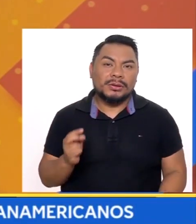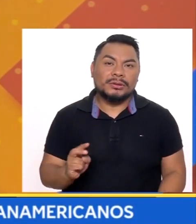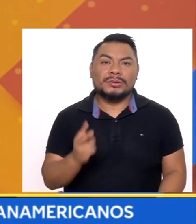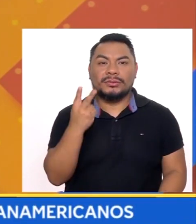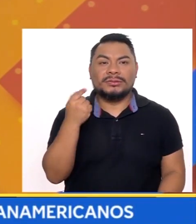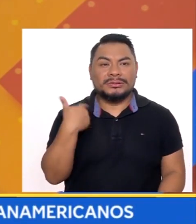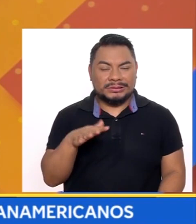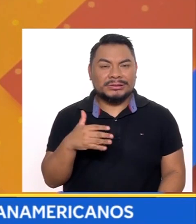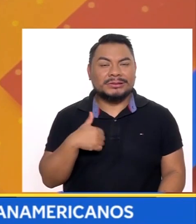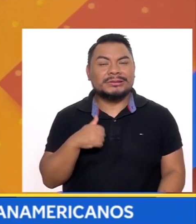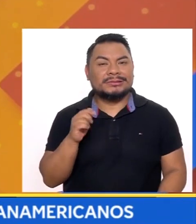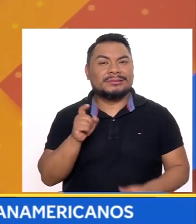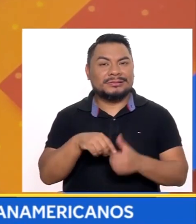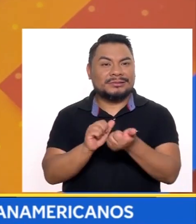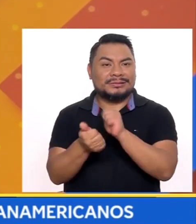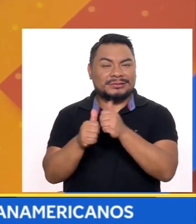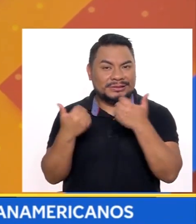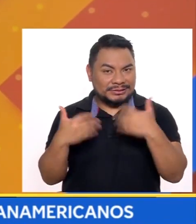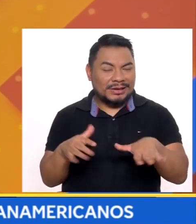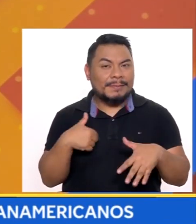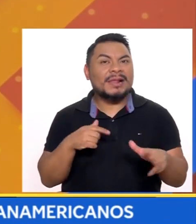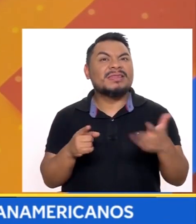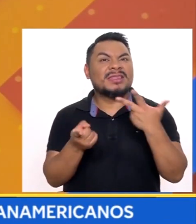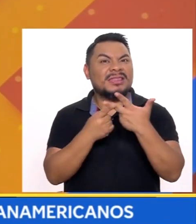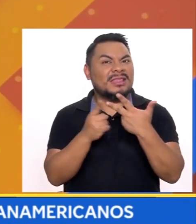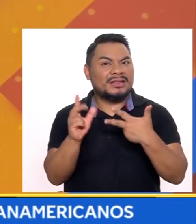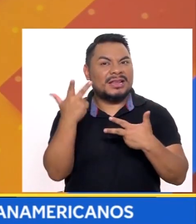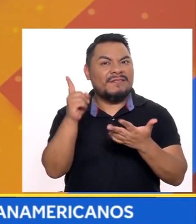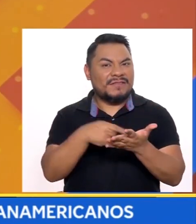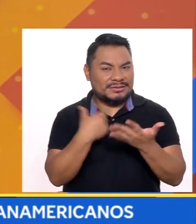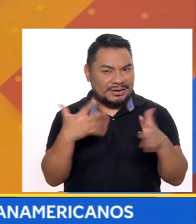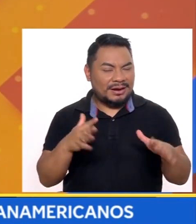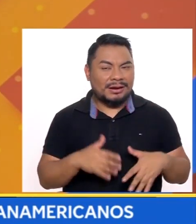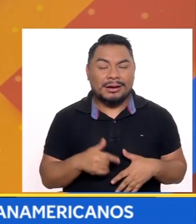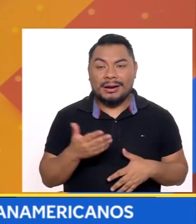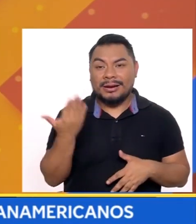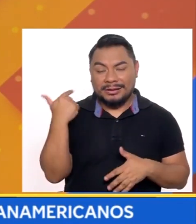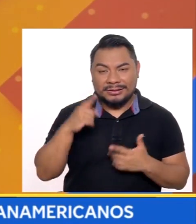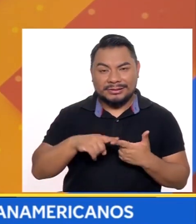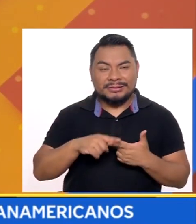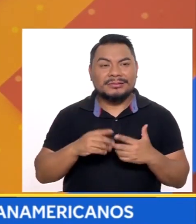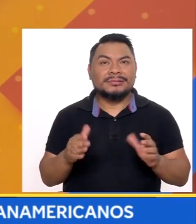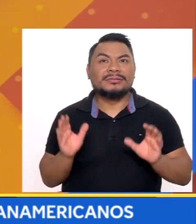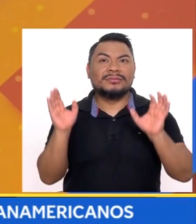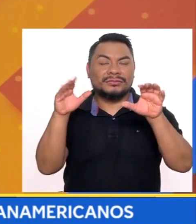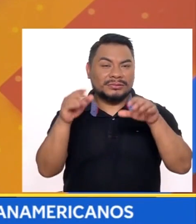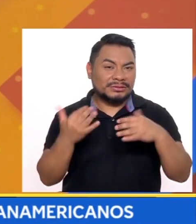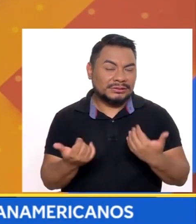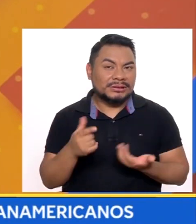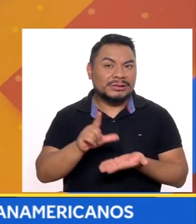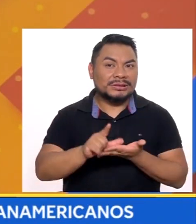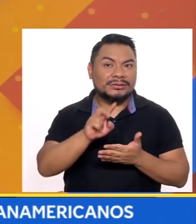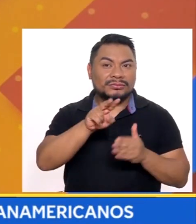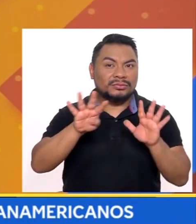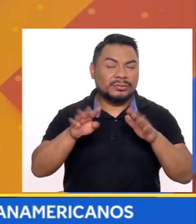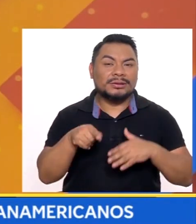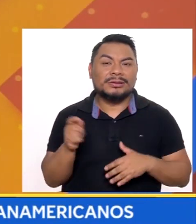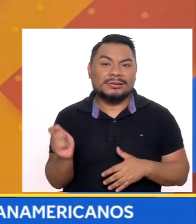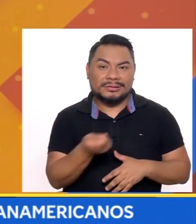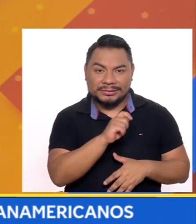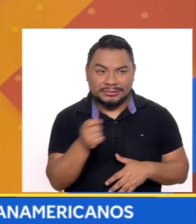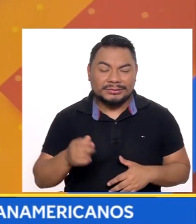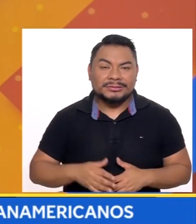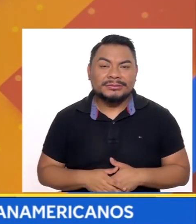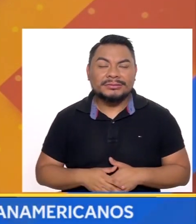Mis terceros Panamericanos Ya Mi primer Panamericano Fui como Como básquet En Lima 2019 Como para